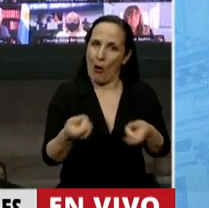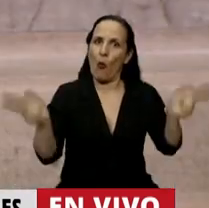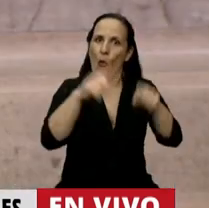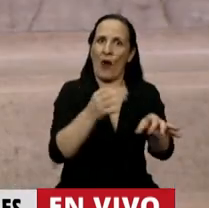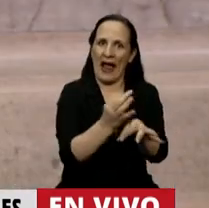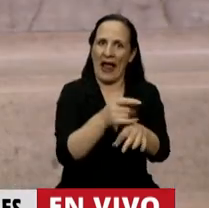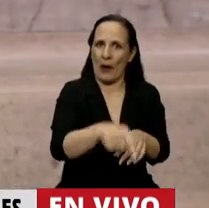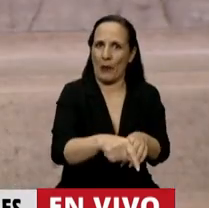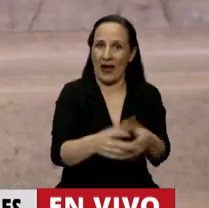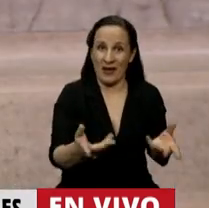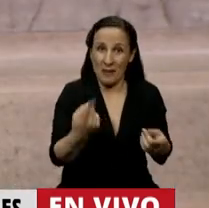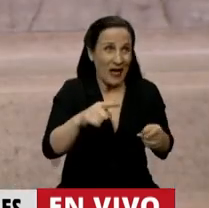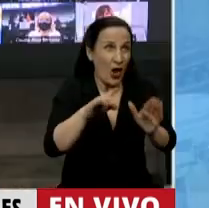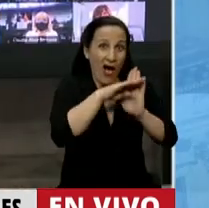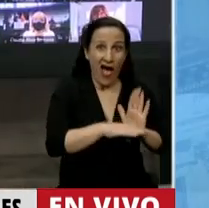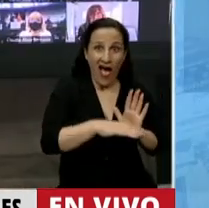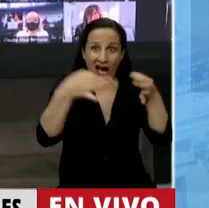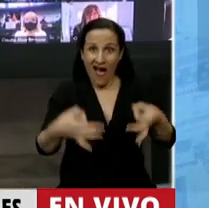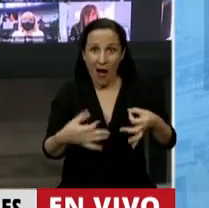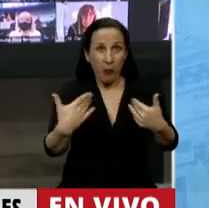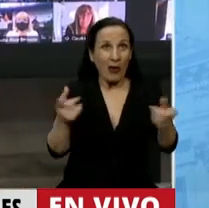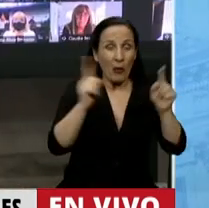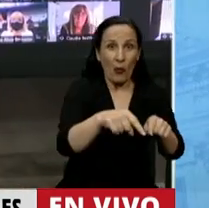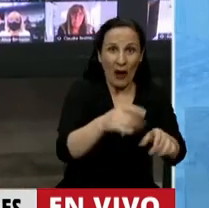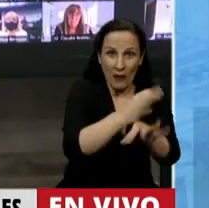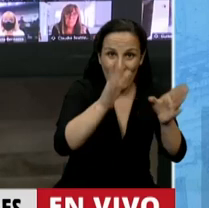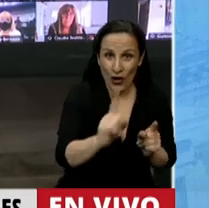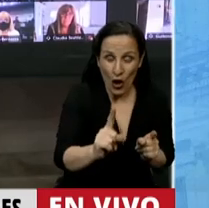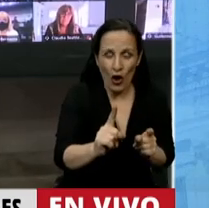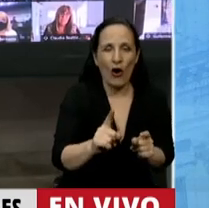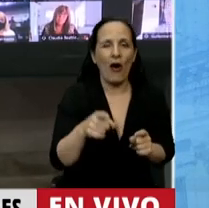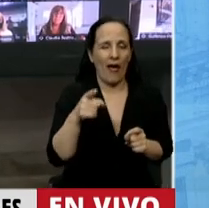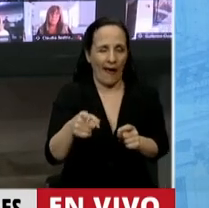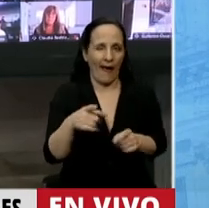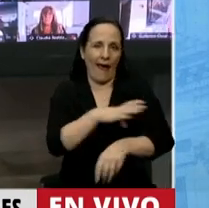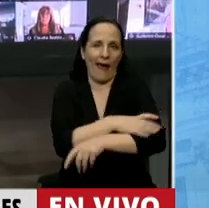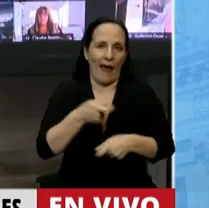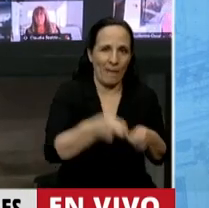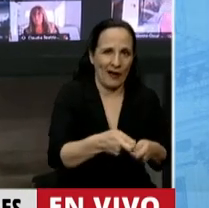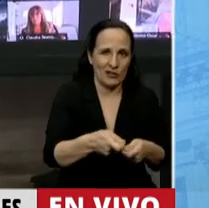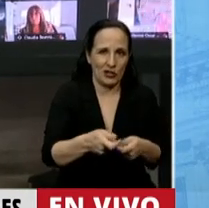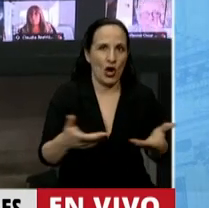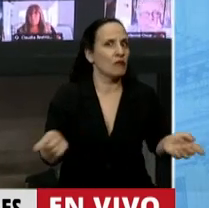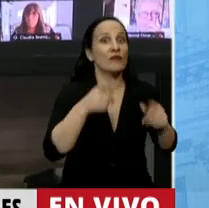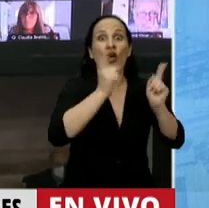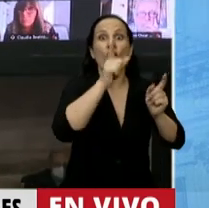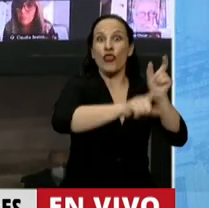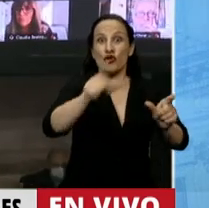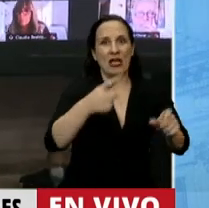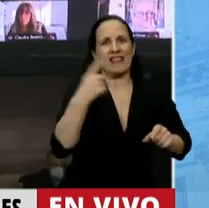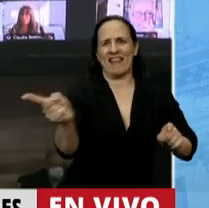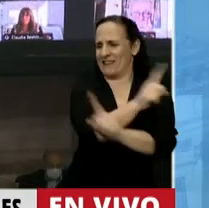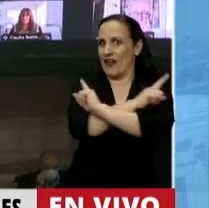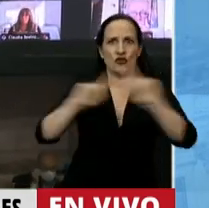no hay condiciones para ello. Y cuando la docencia se revela y le estampa en la cara que son